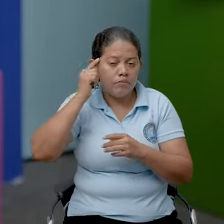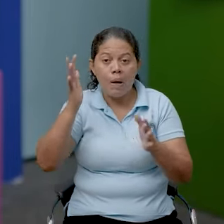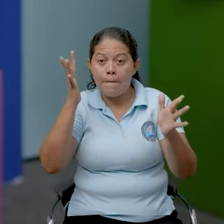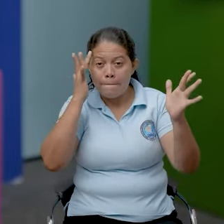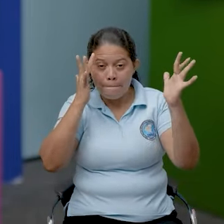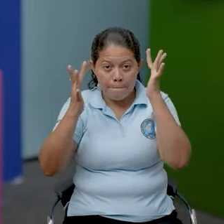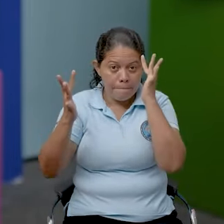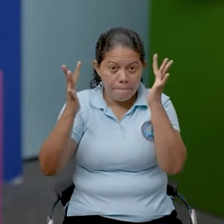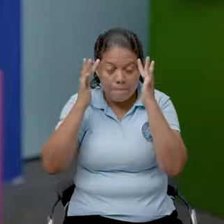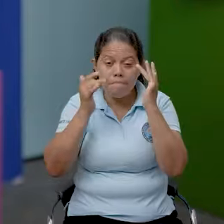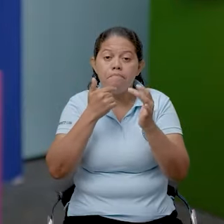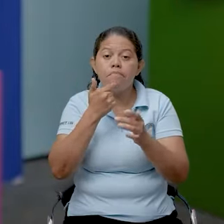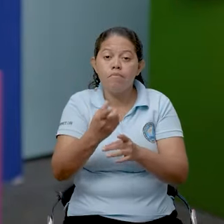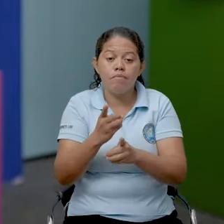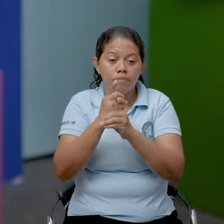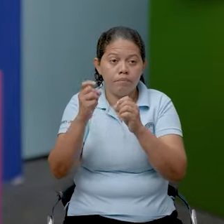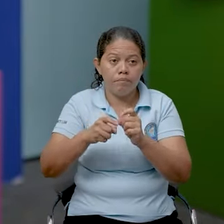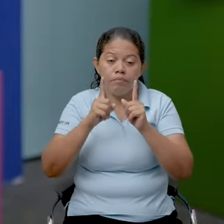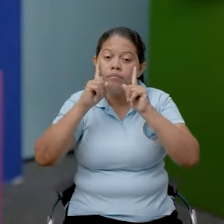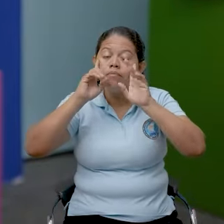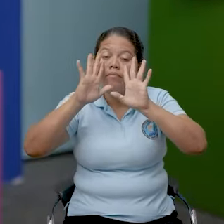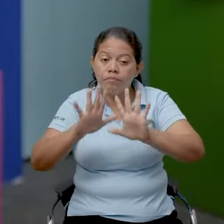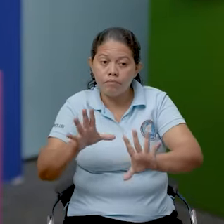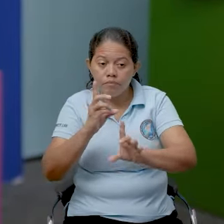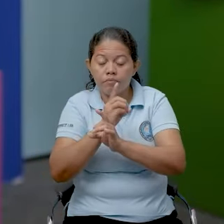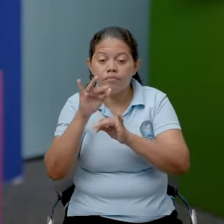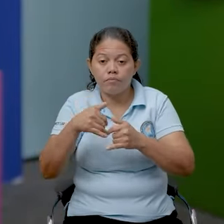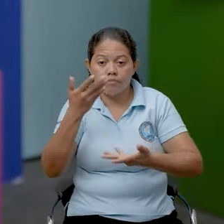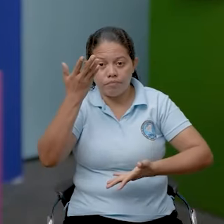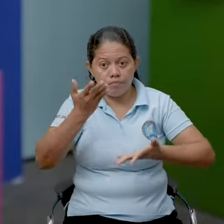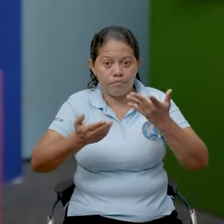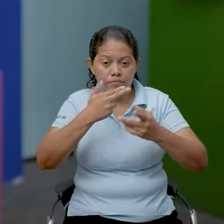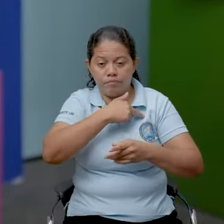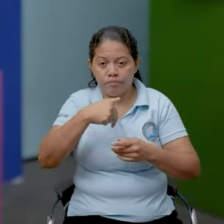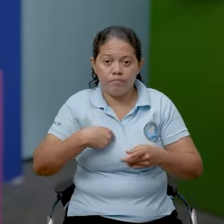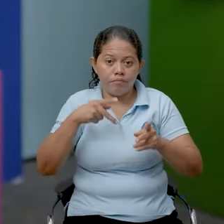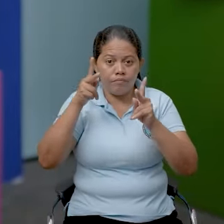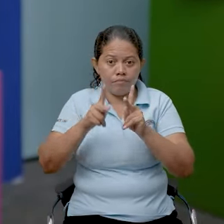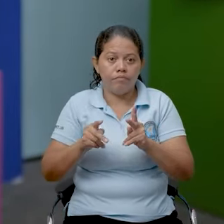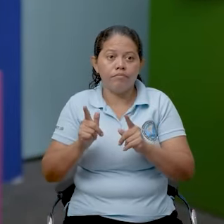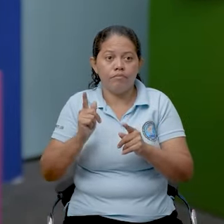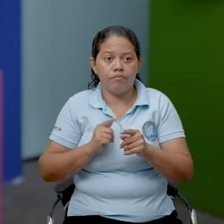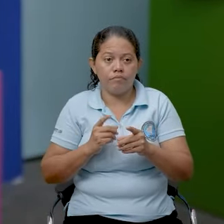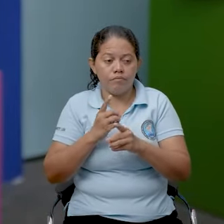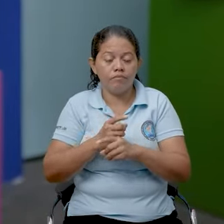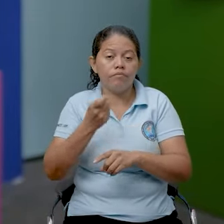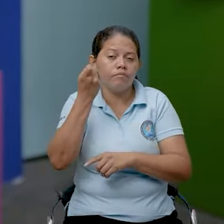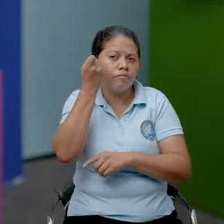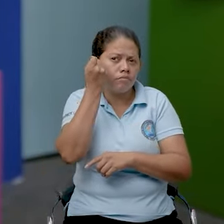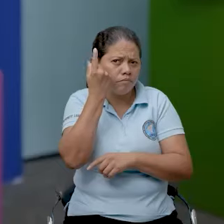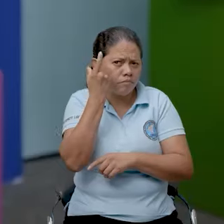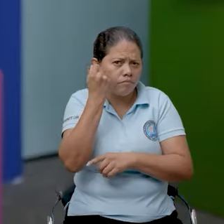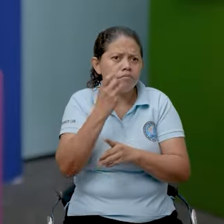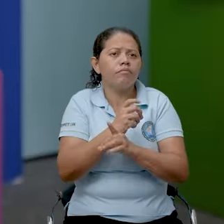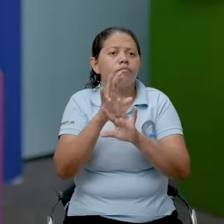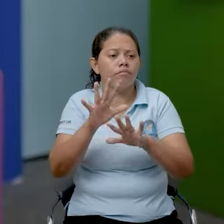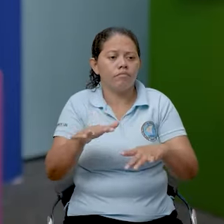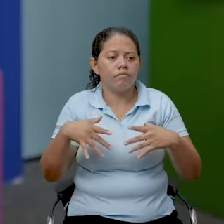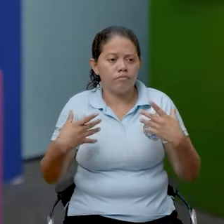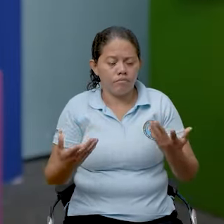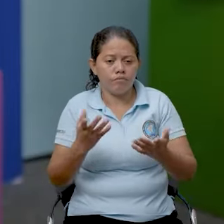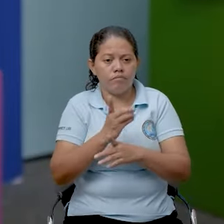preocupado por garantizar su seguridad, pero también nosotros como ciudadanos tenemos que entender que